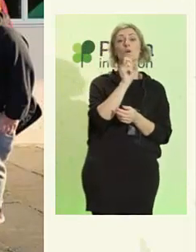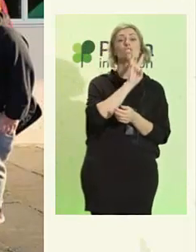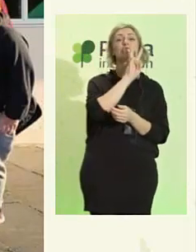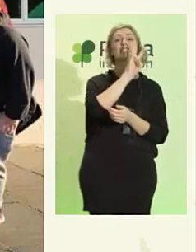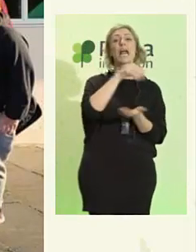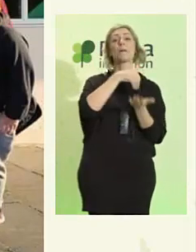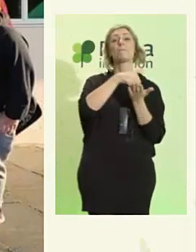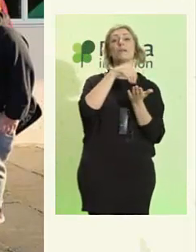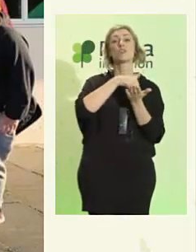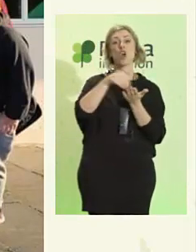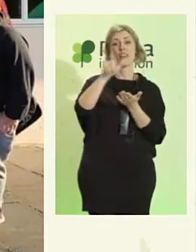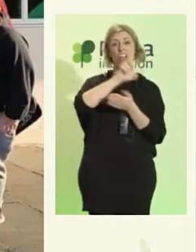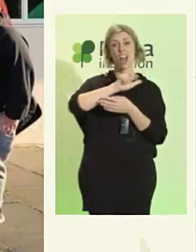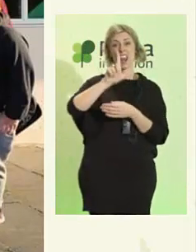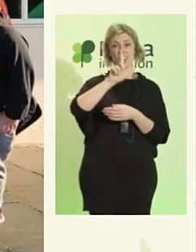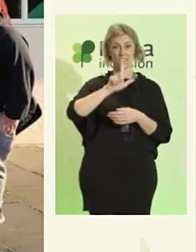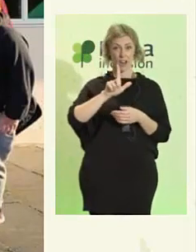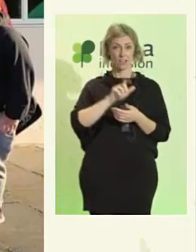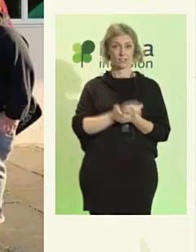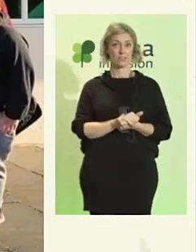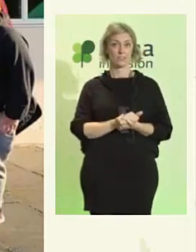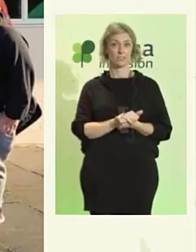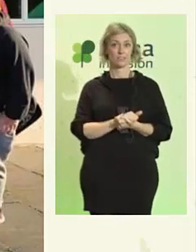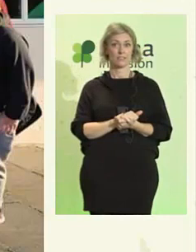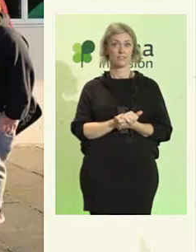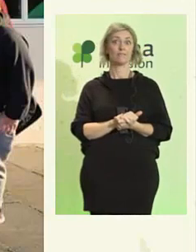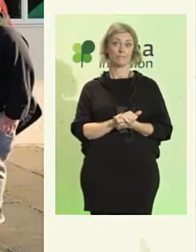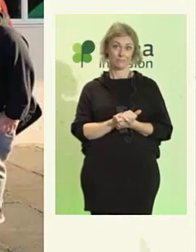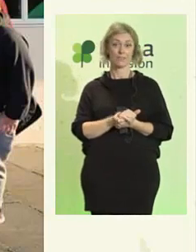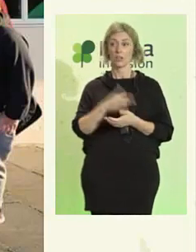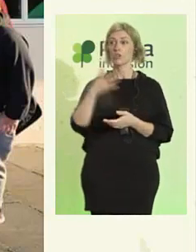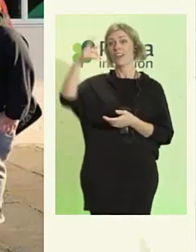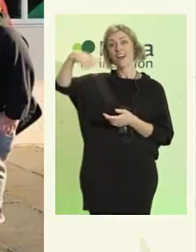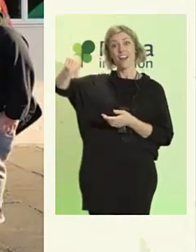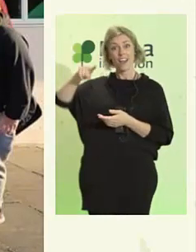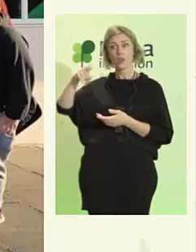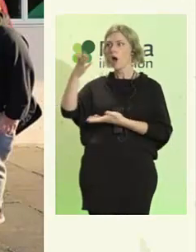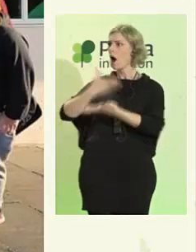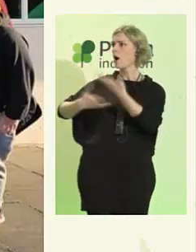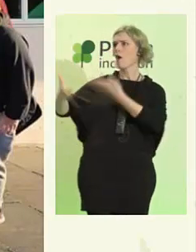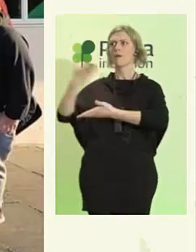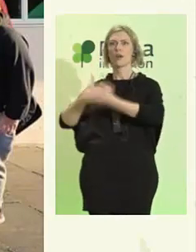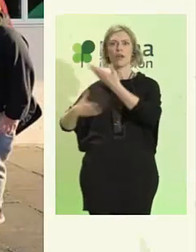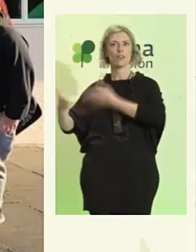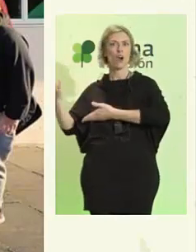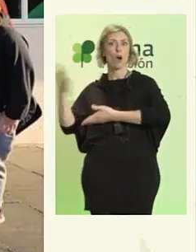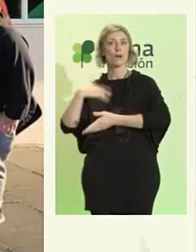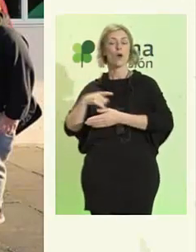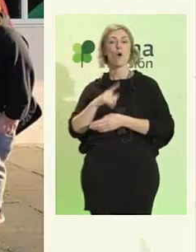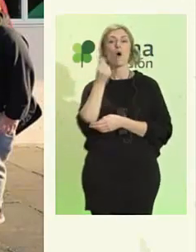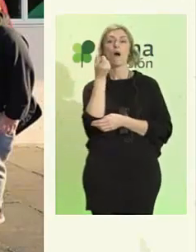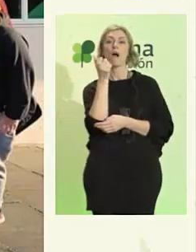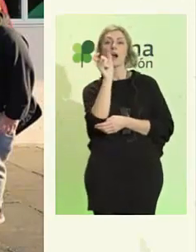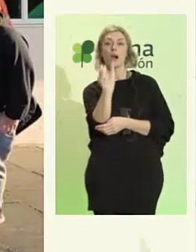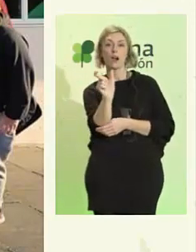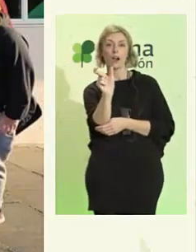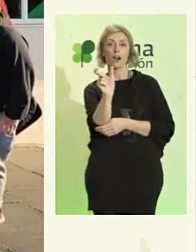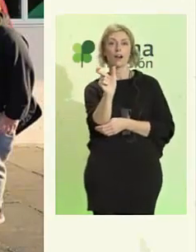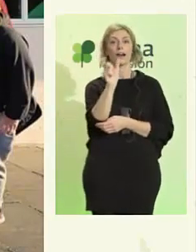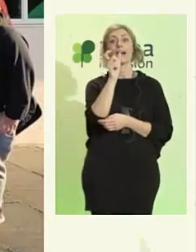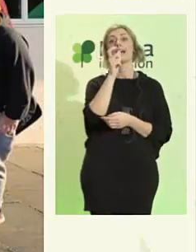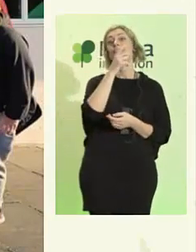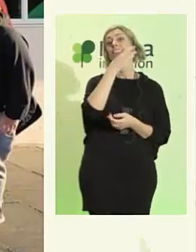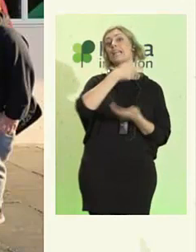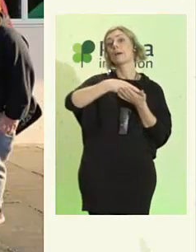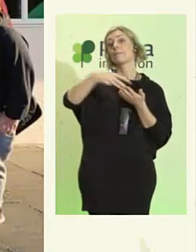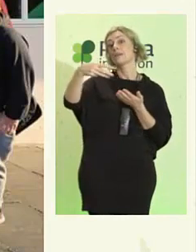Están ofreciéndose a uno al otro servicios por valor de tres millones de libras, pero de manera gratuita. Entonces